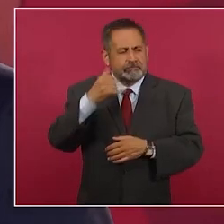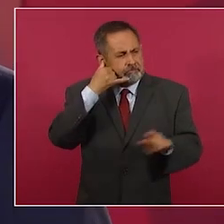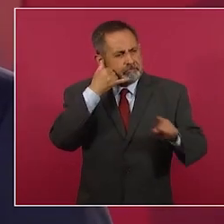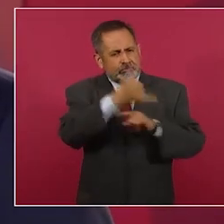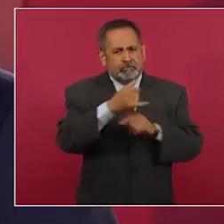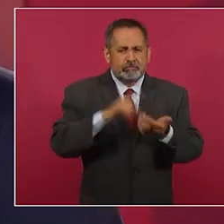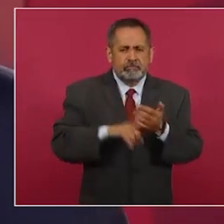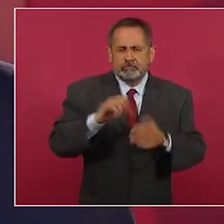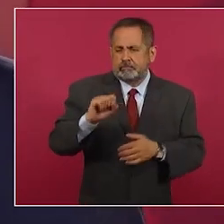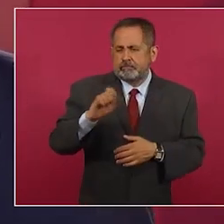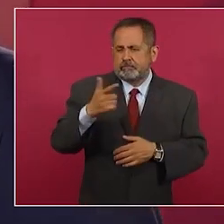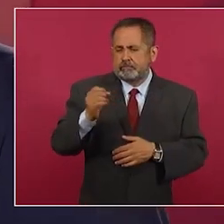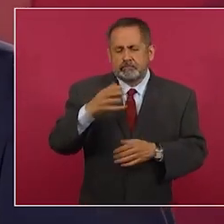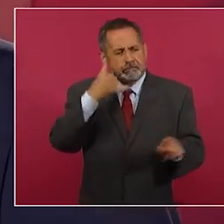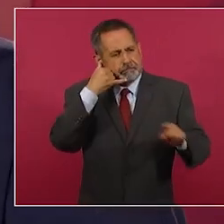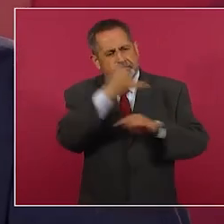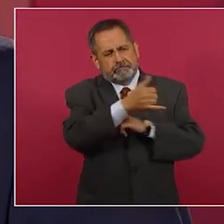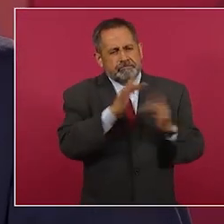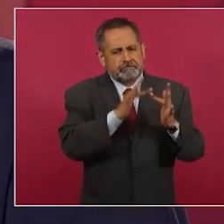gobernación